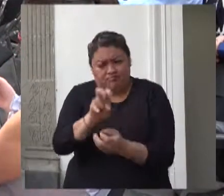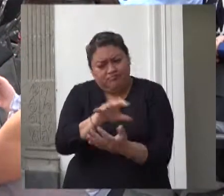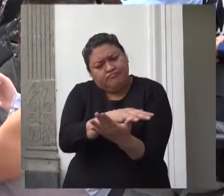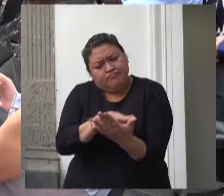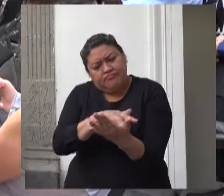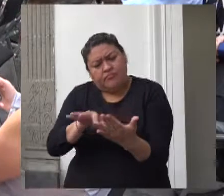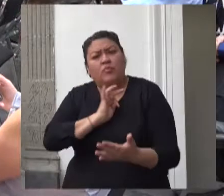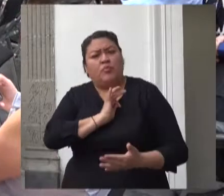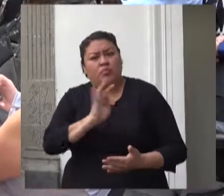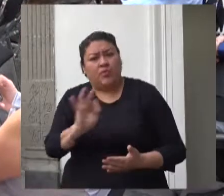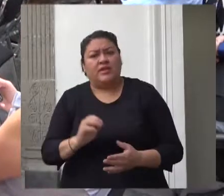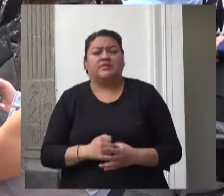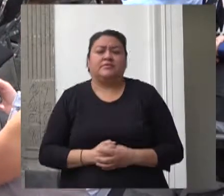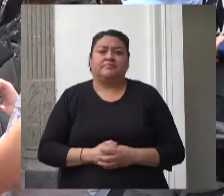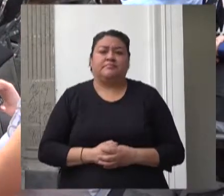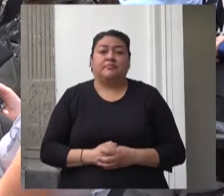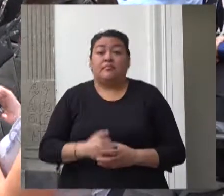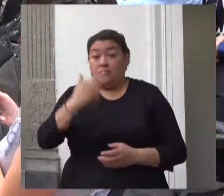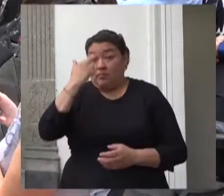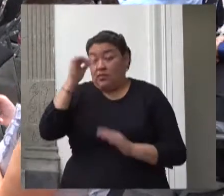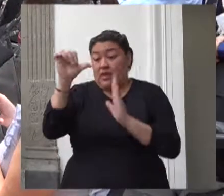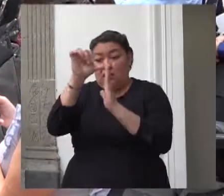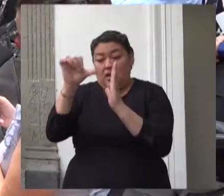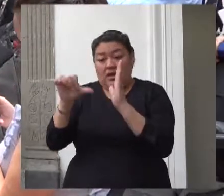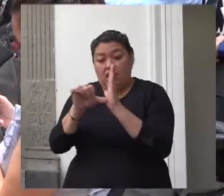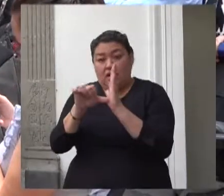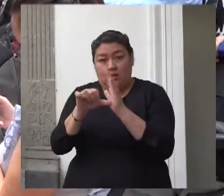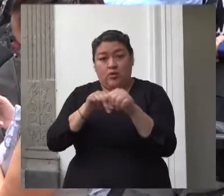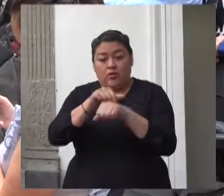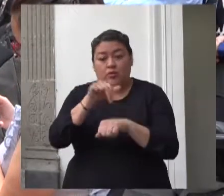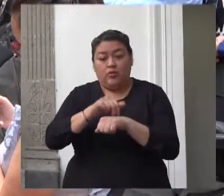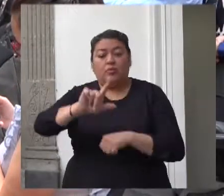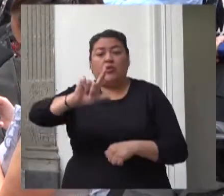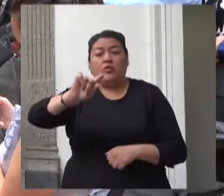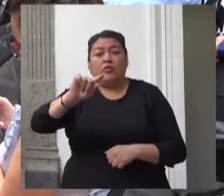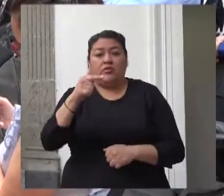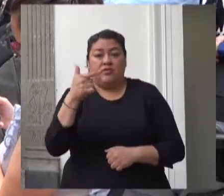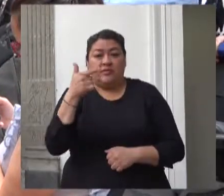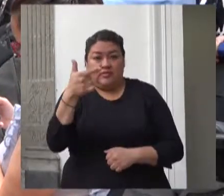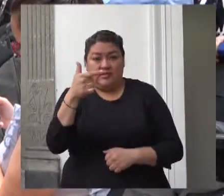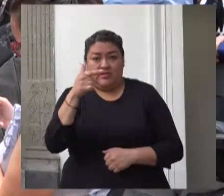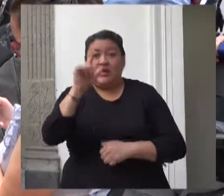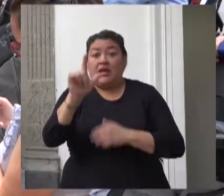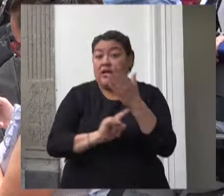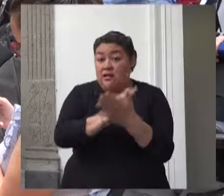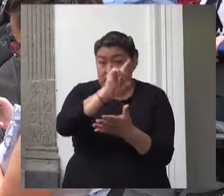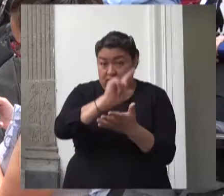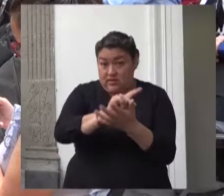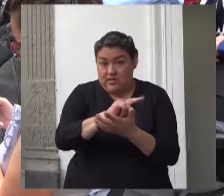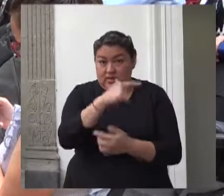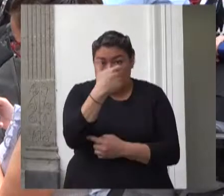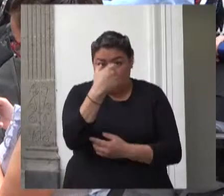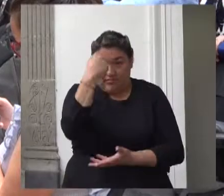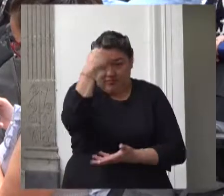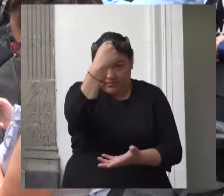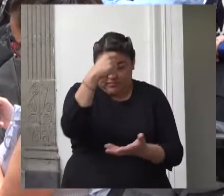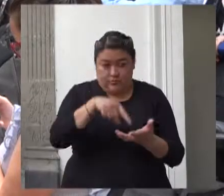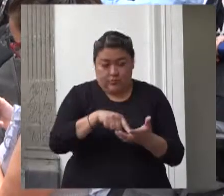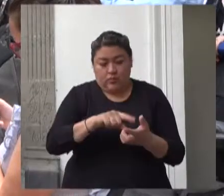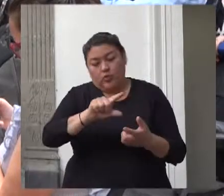acuerdo de acuerdo al artículo 77 de la ley federal de presupuesto y